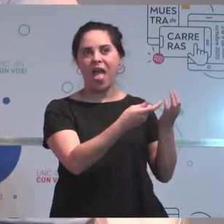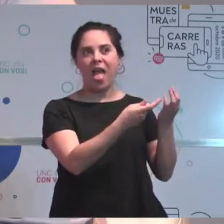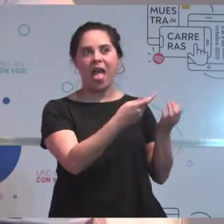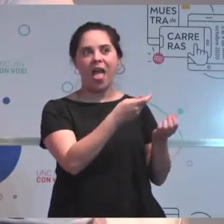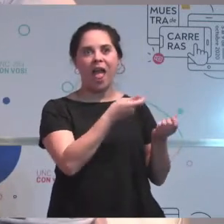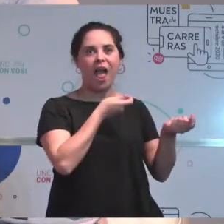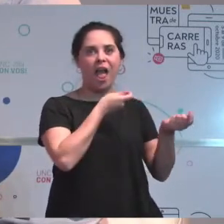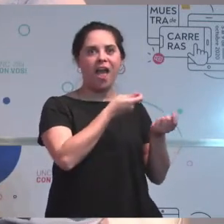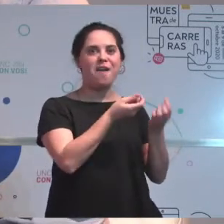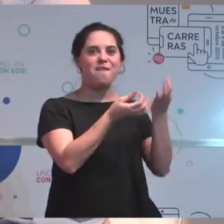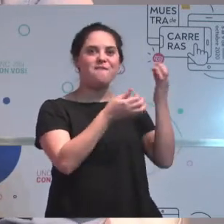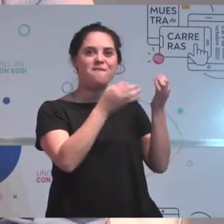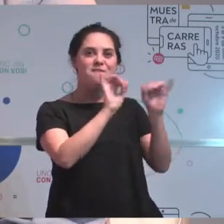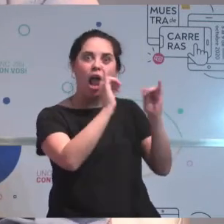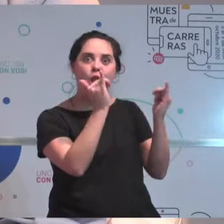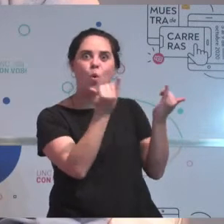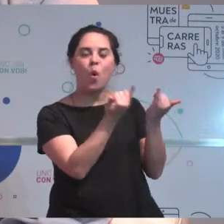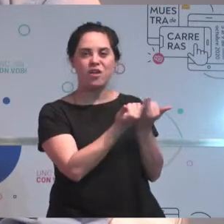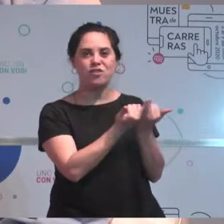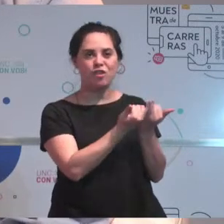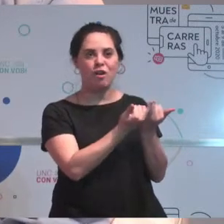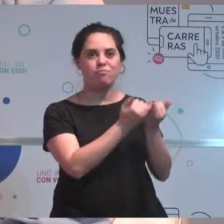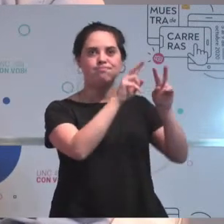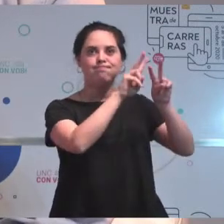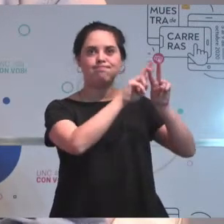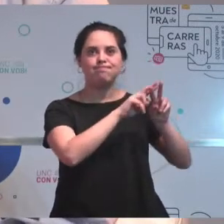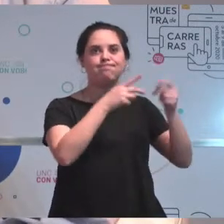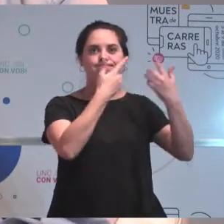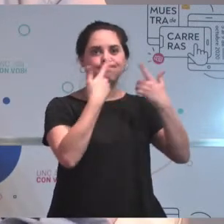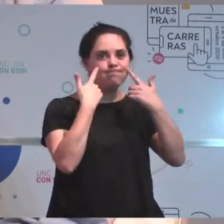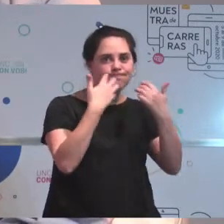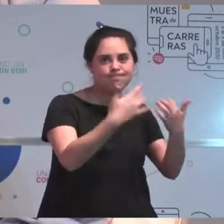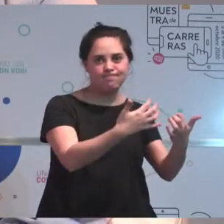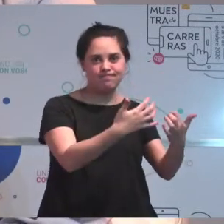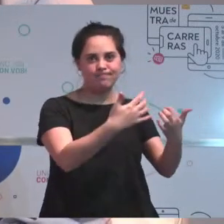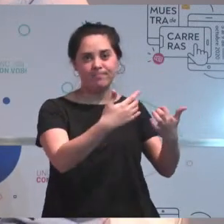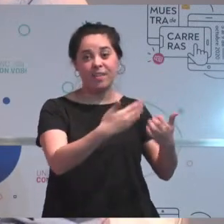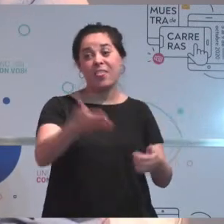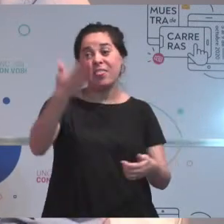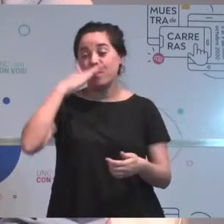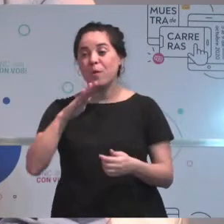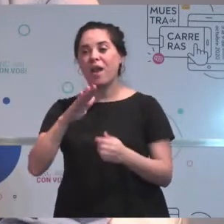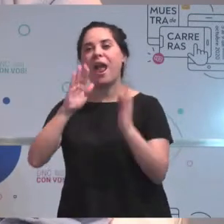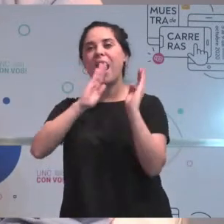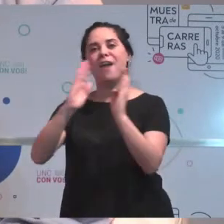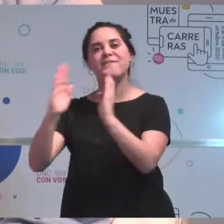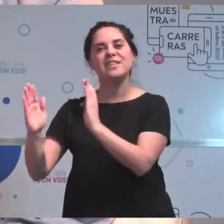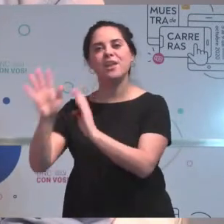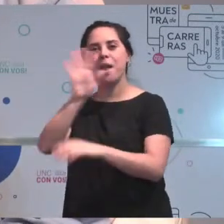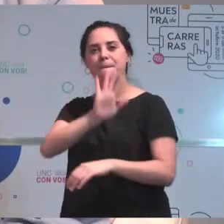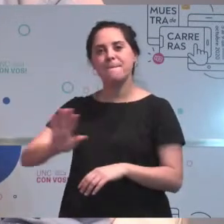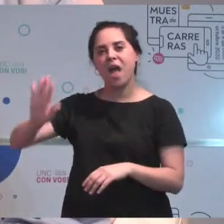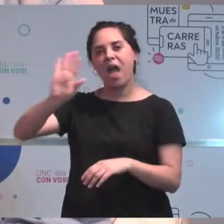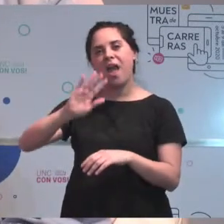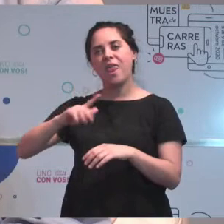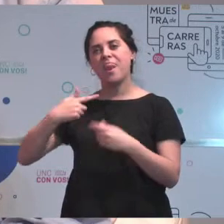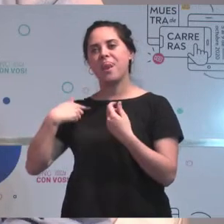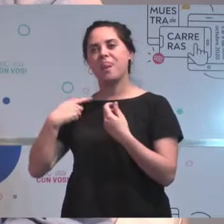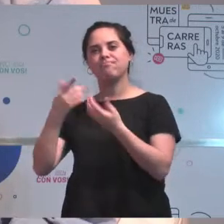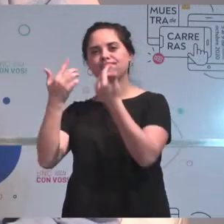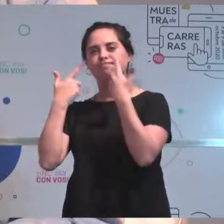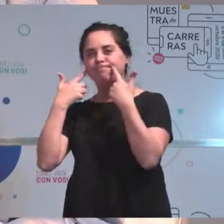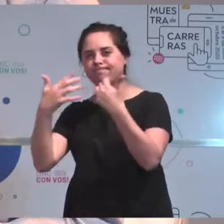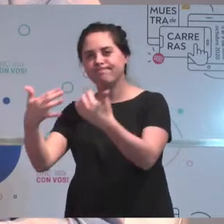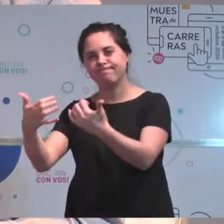Mañana tengo que estar trabajando con clasificación de imágenes y haciendo evaluaciones de un proceso de